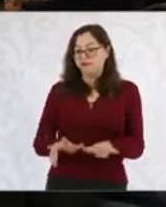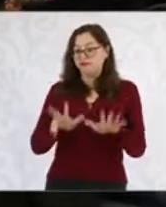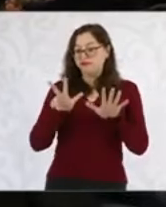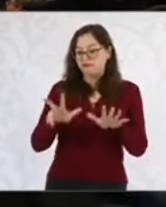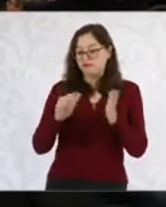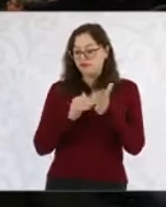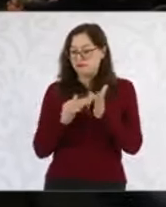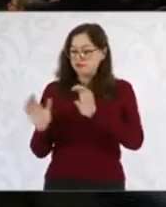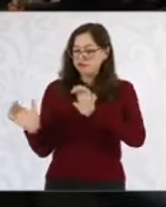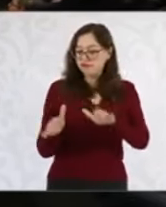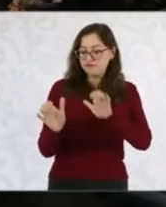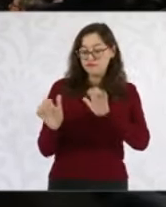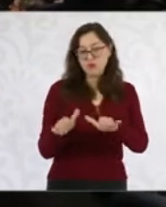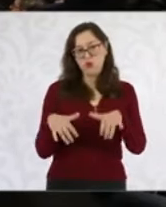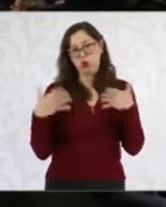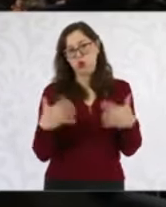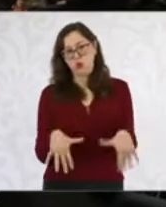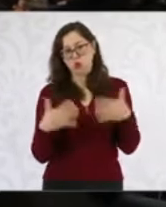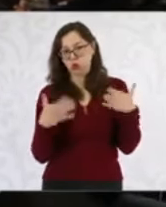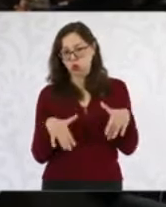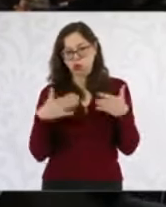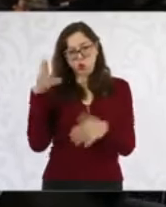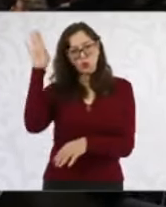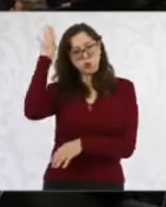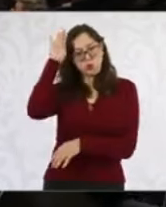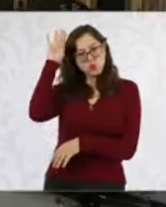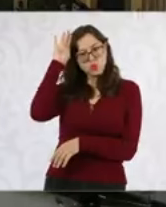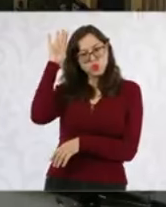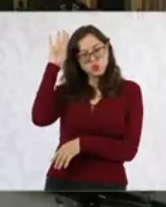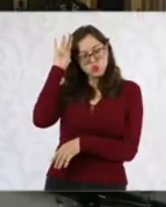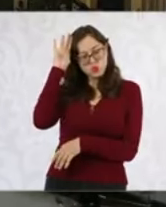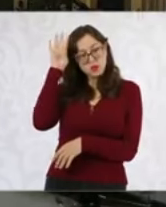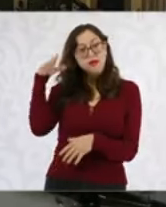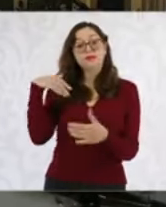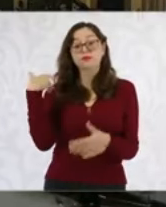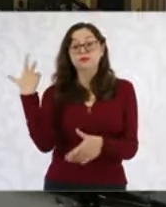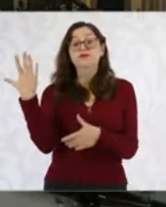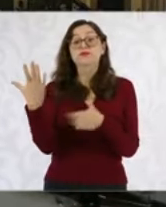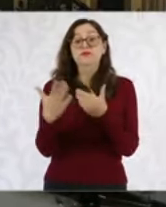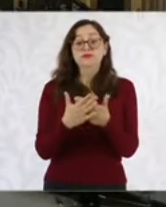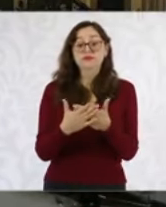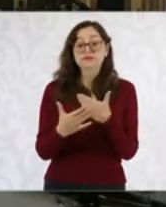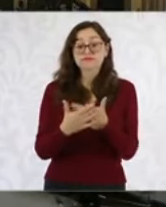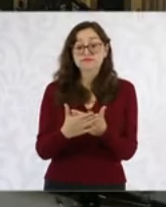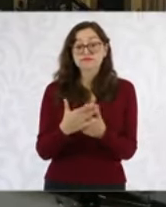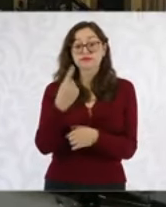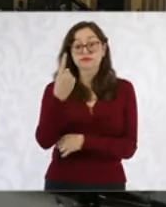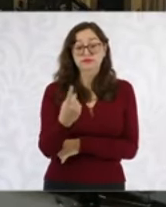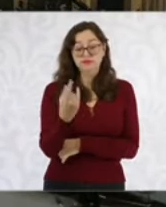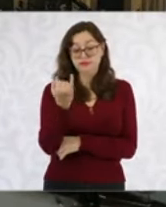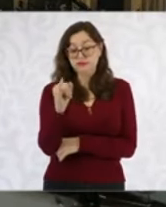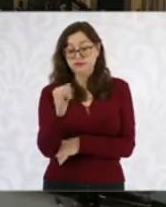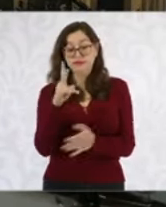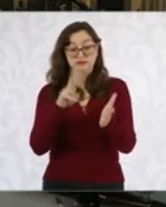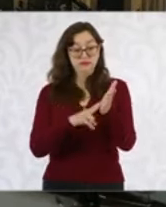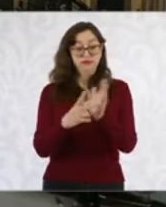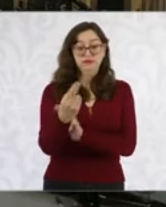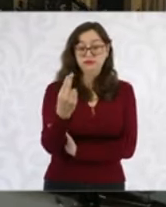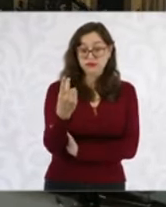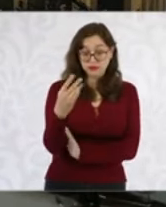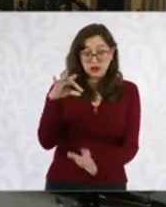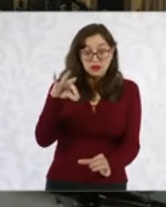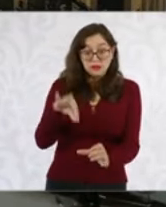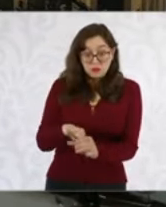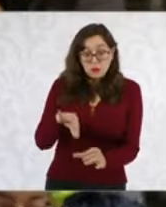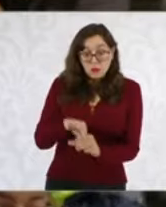registrado un éxito. ¿Espera también que sea un éxito el primero de junio del 2025? ¿Y cuál